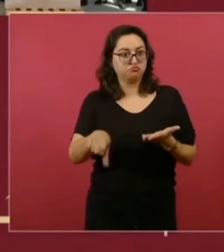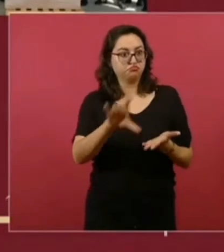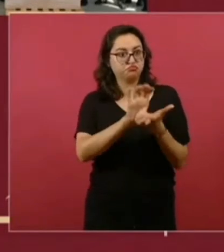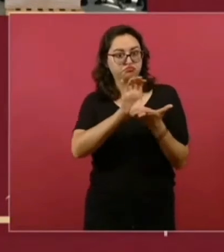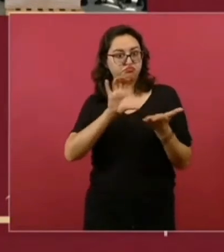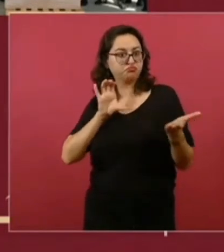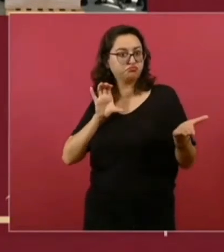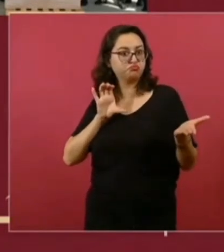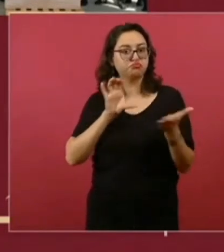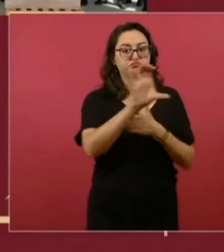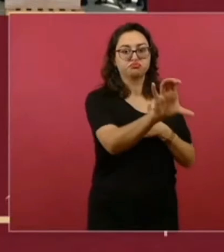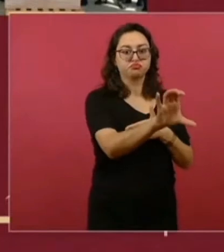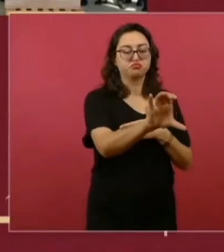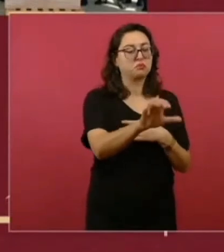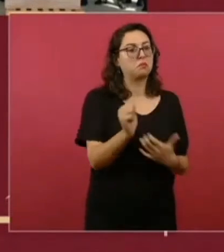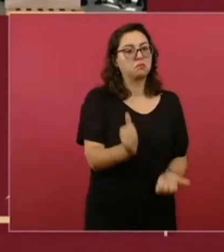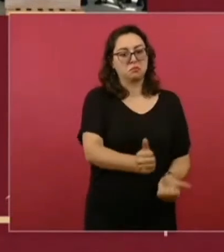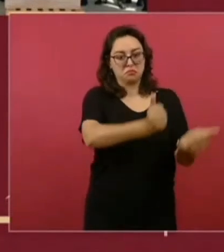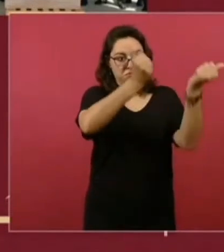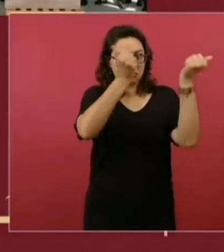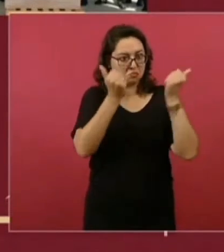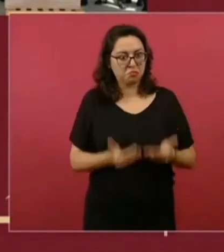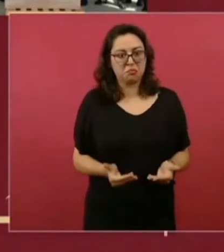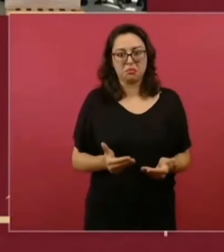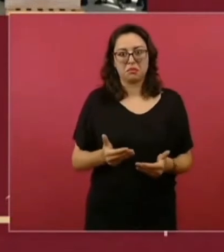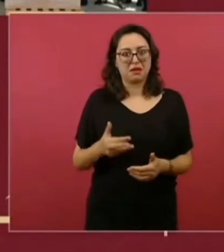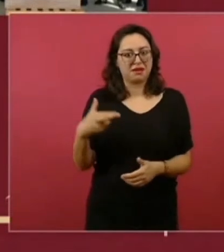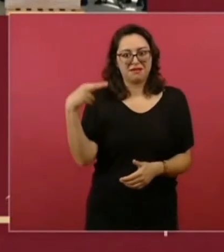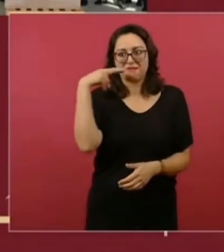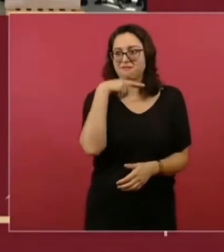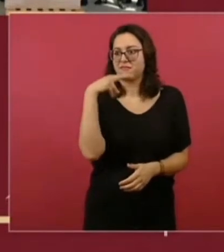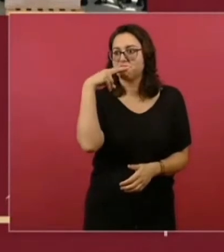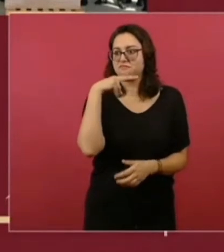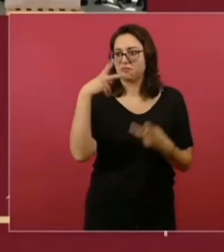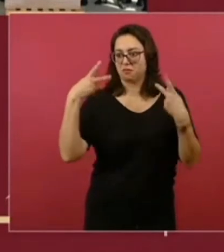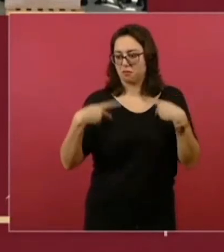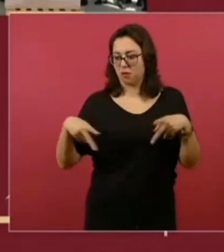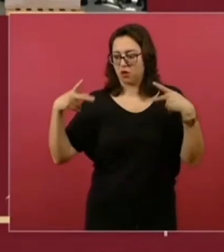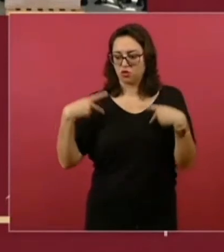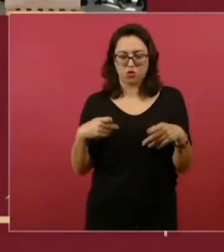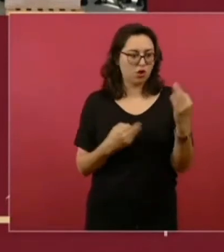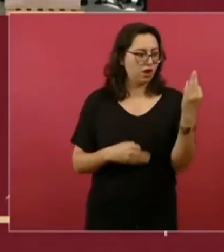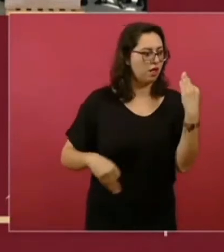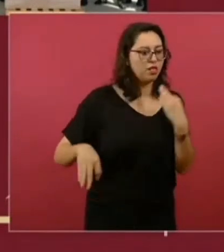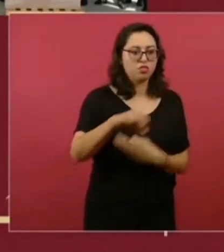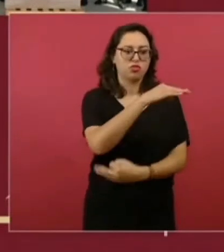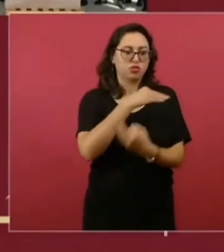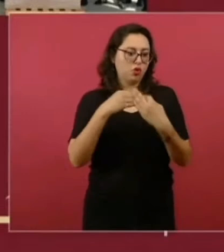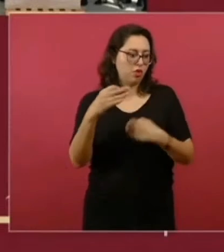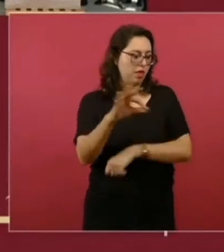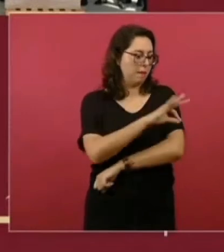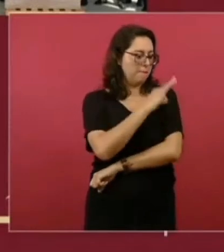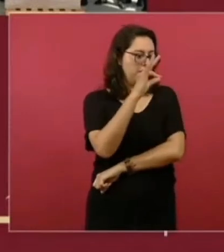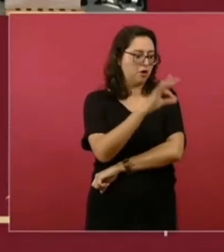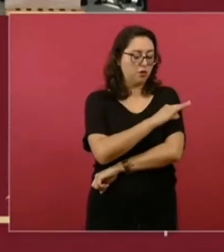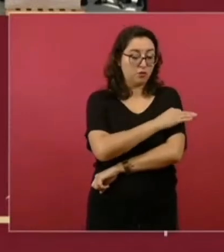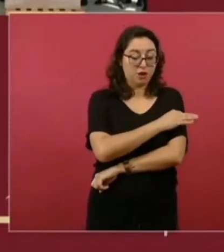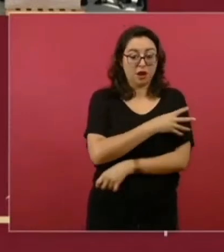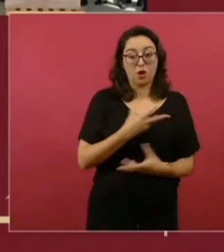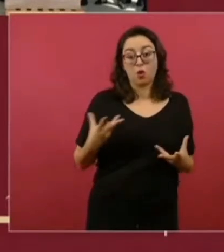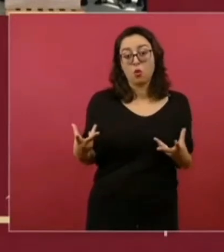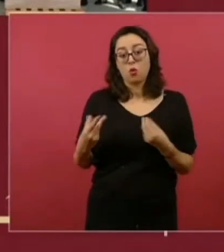meses ya toda nuestra población estaba vacunada. Y también con el apoyo que tuvimos con Argentina para nosotros envasar vacunas,